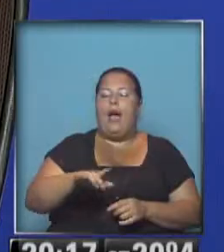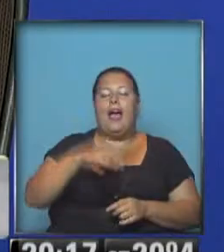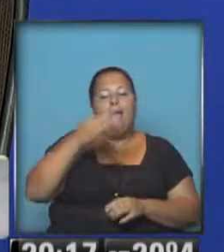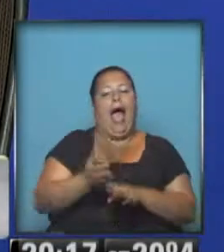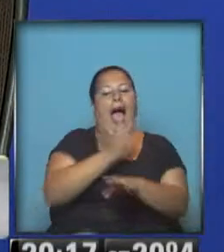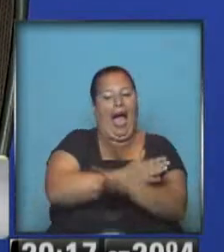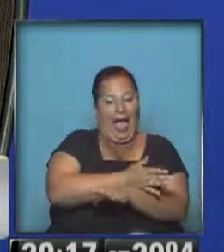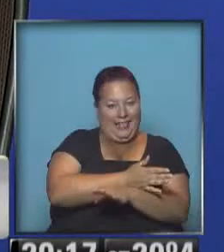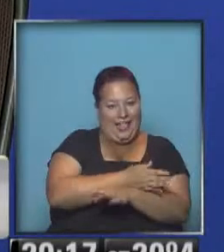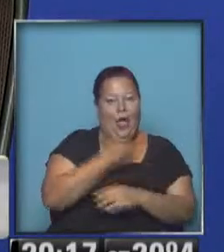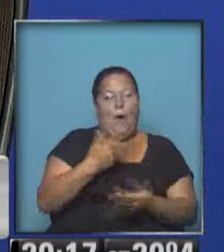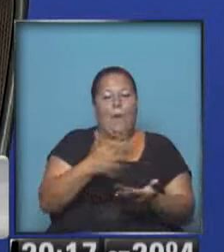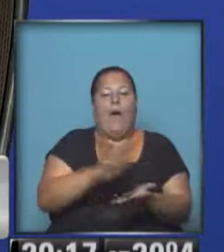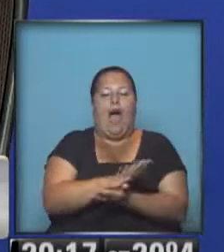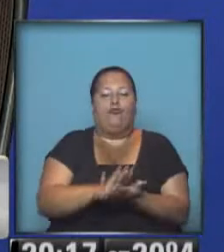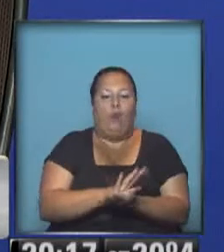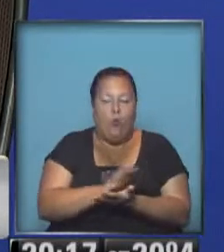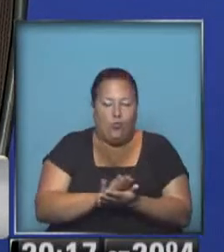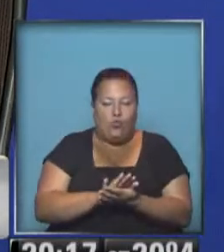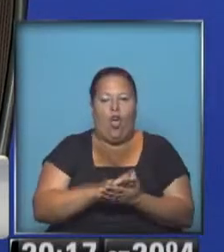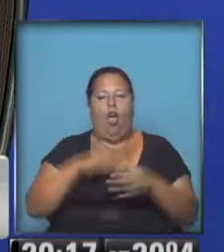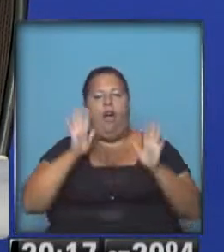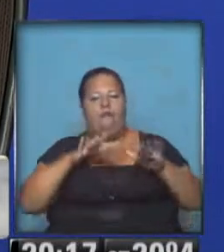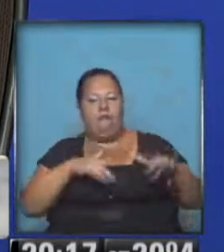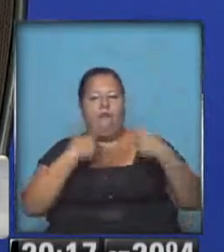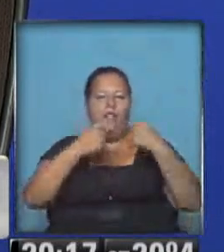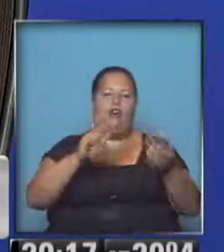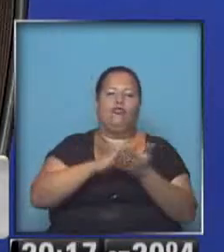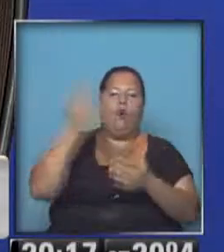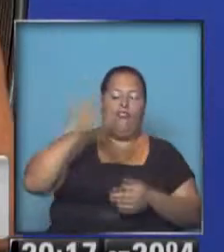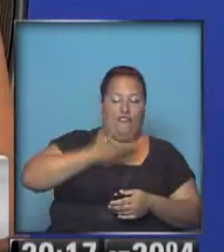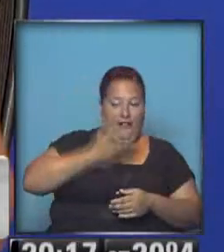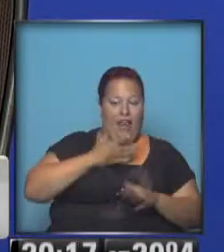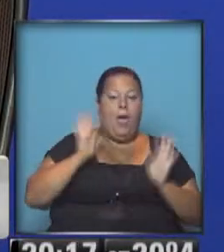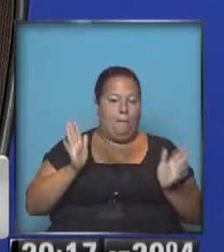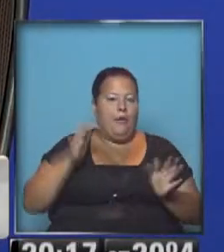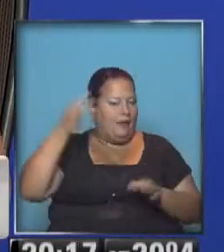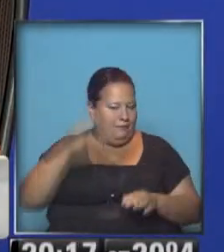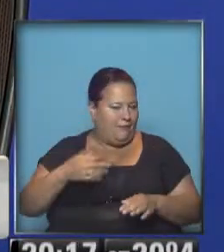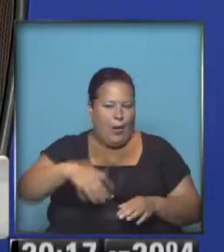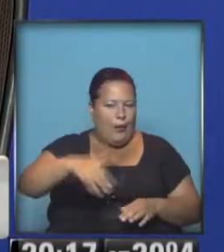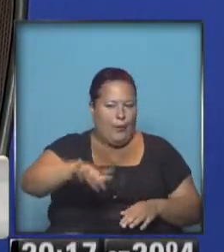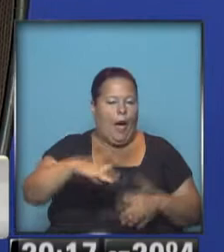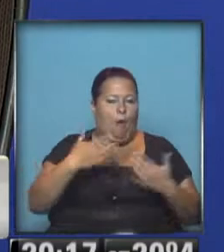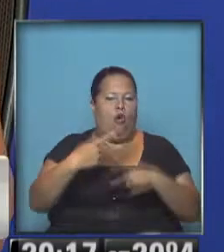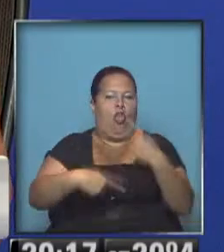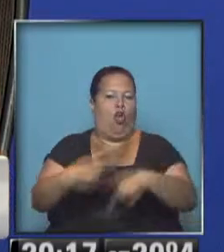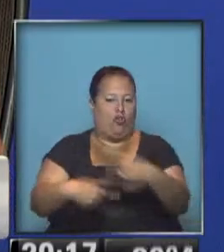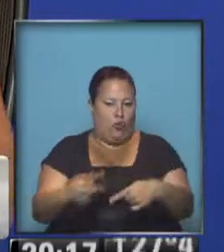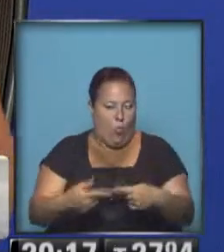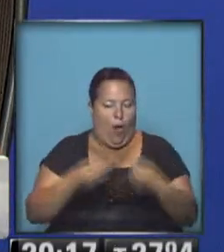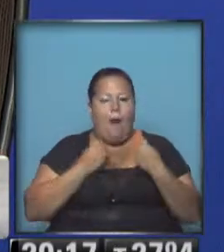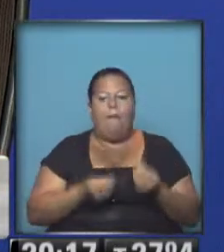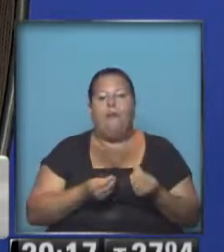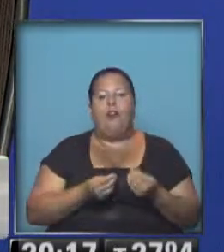previa, porque trataba de solucionar las manifestaciones que había habido en el mes de febrero, pero sin duda permite una continuación, porque es